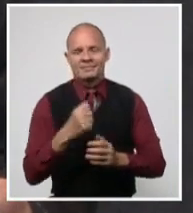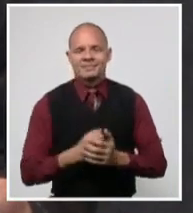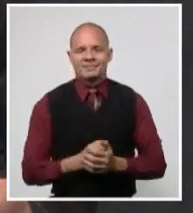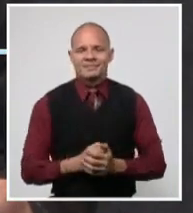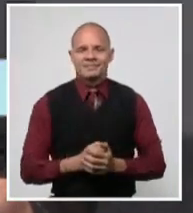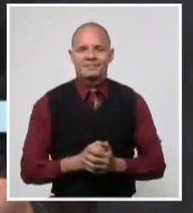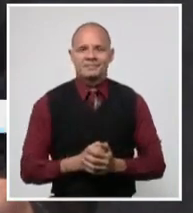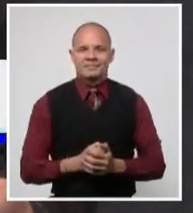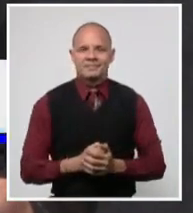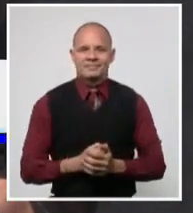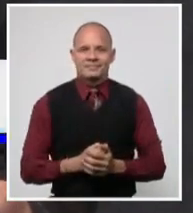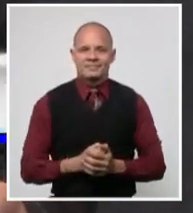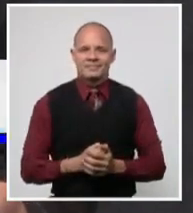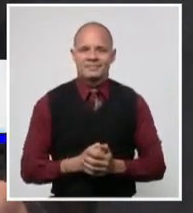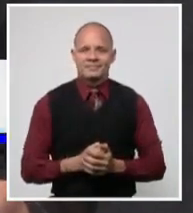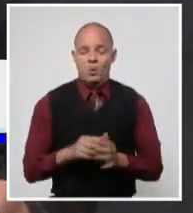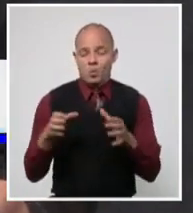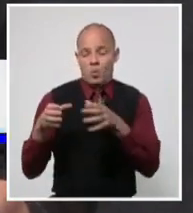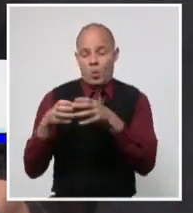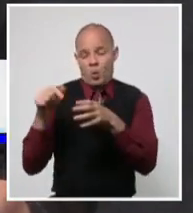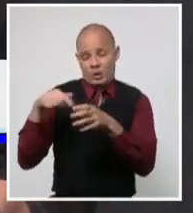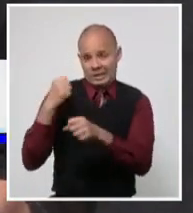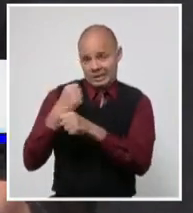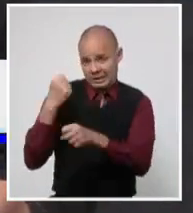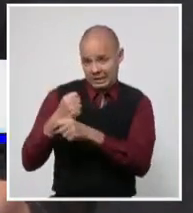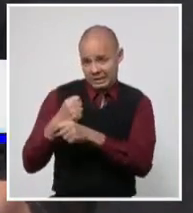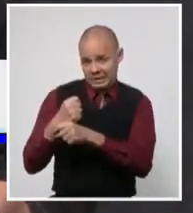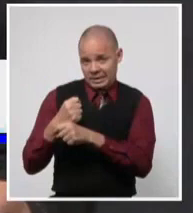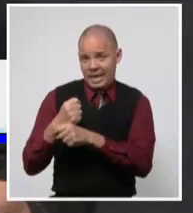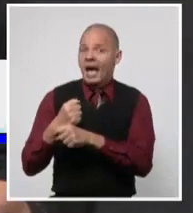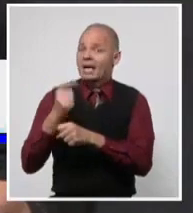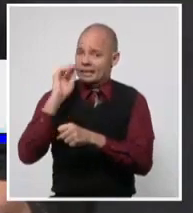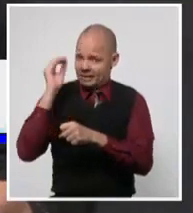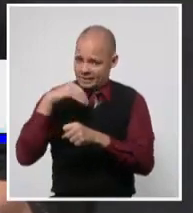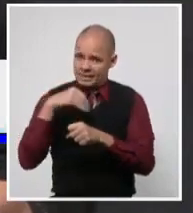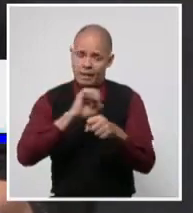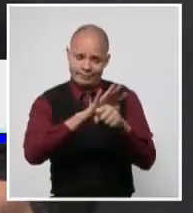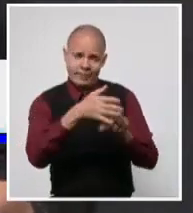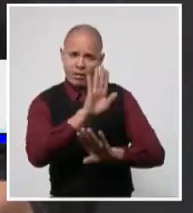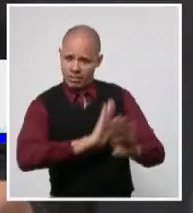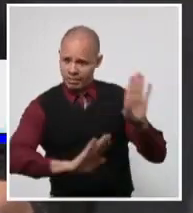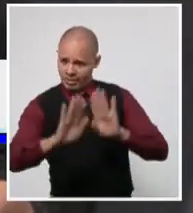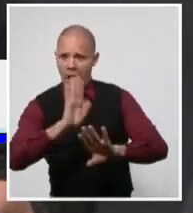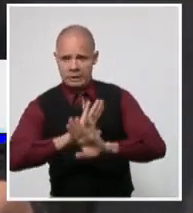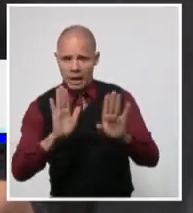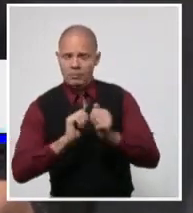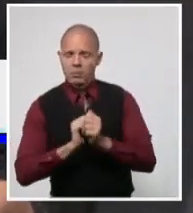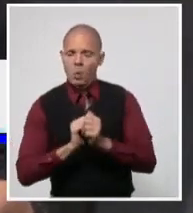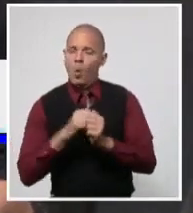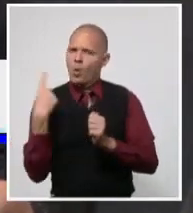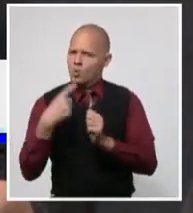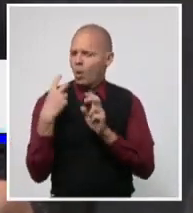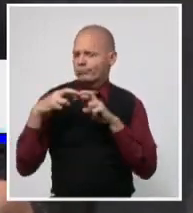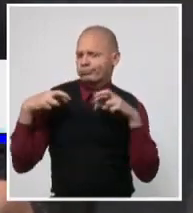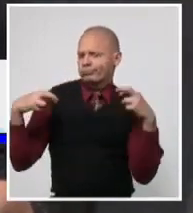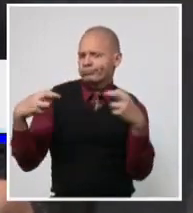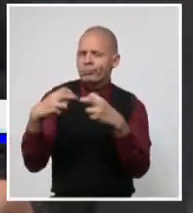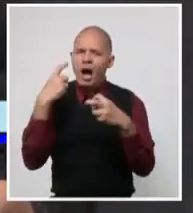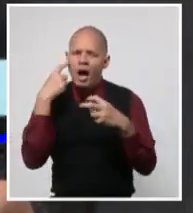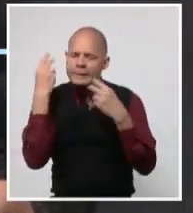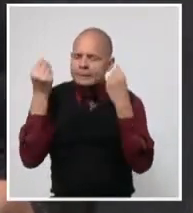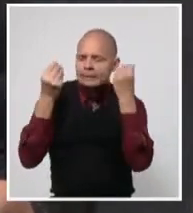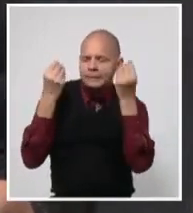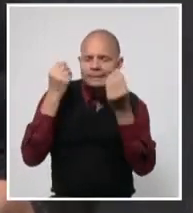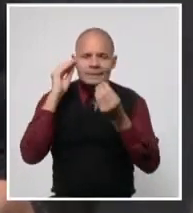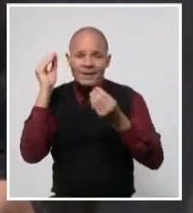trabajo del gobierno para el enfrentamiento al nuevo coronavirus efectuó una valoración sobre el cumplimiento de